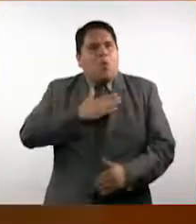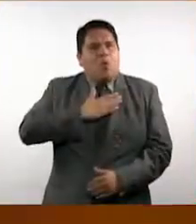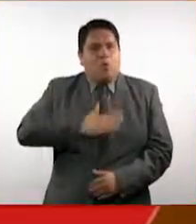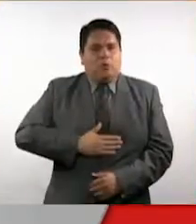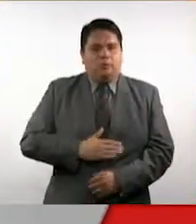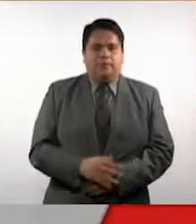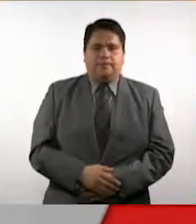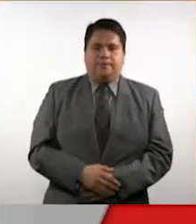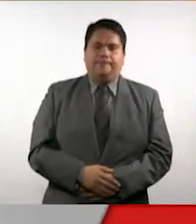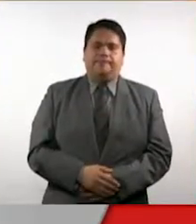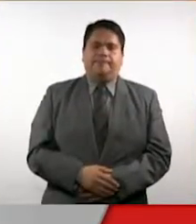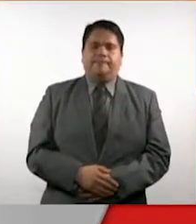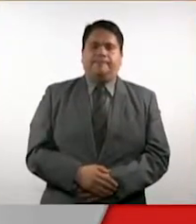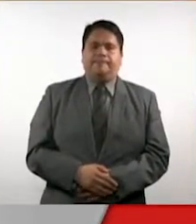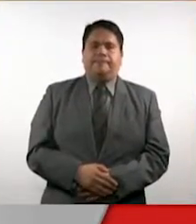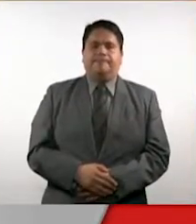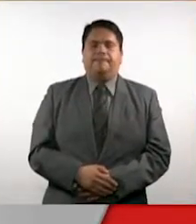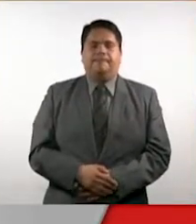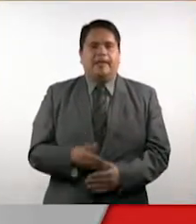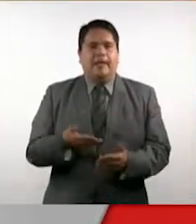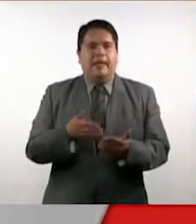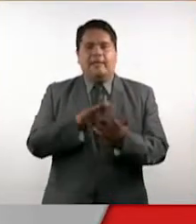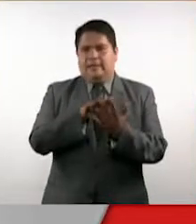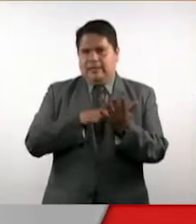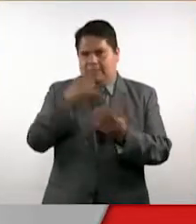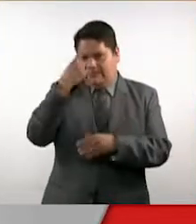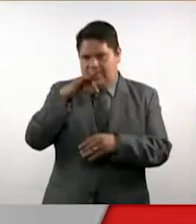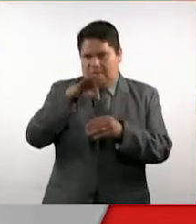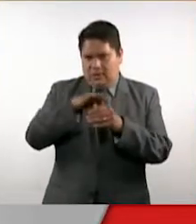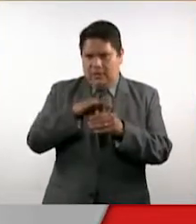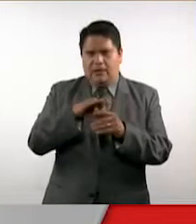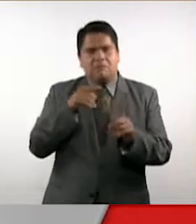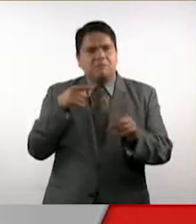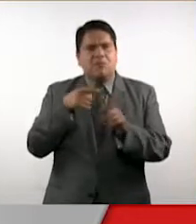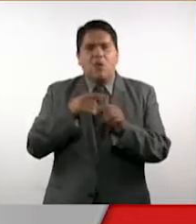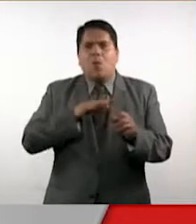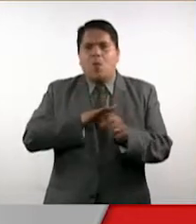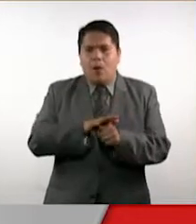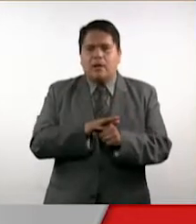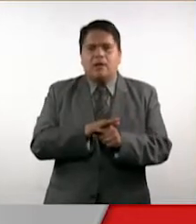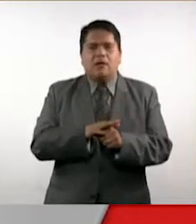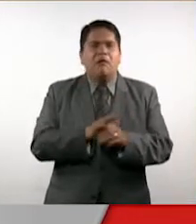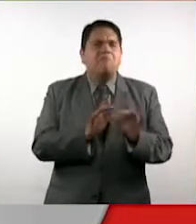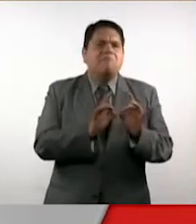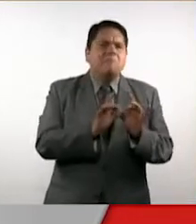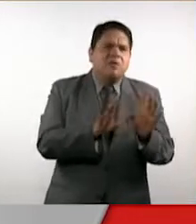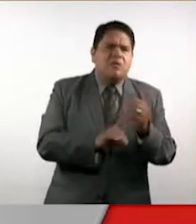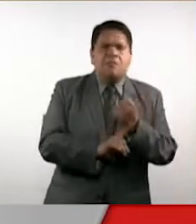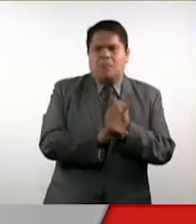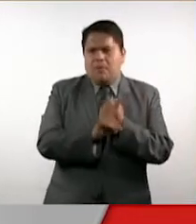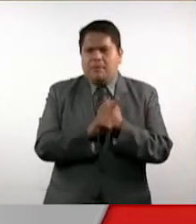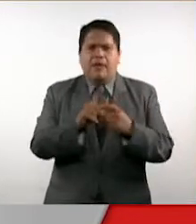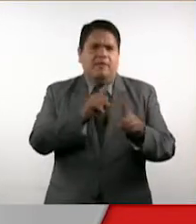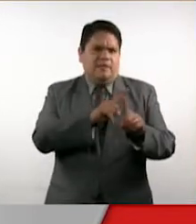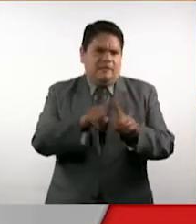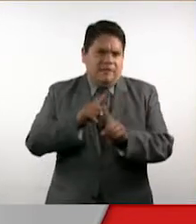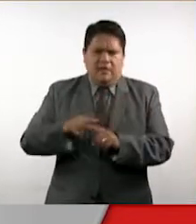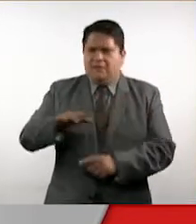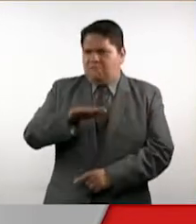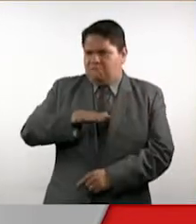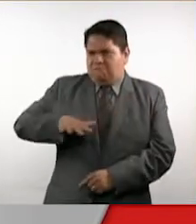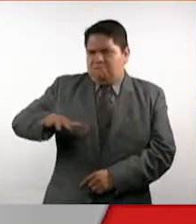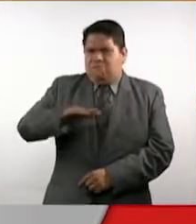Busca, sin lugar a dudas, este dictamen, atender los hechos y las circunstancias en las que se